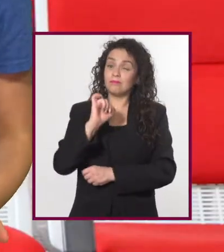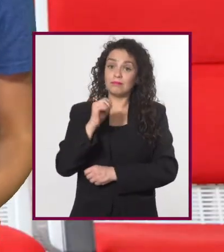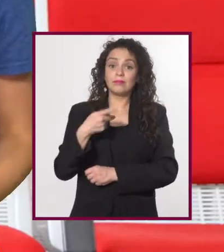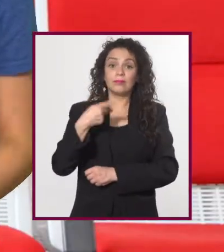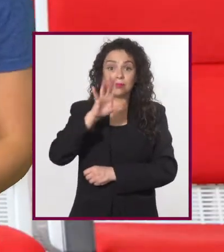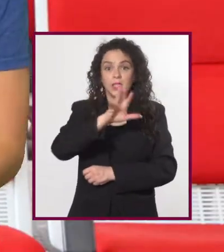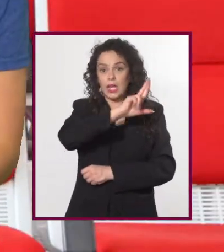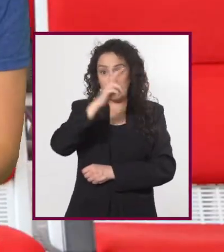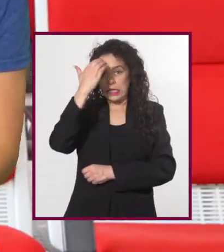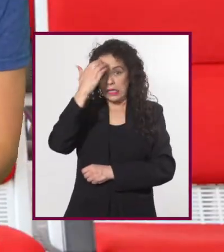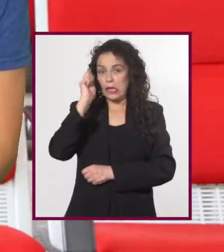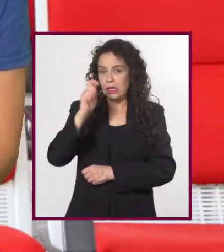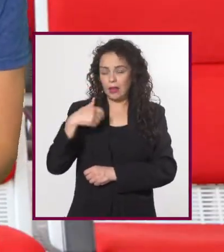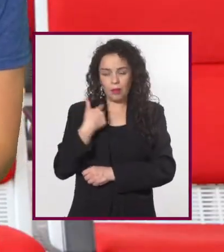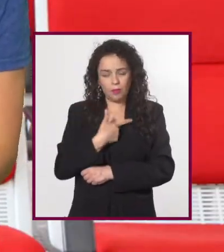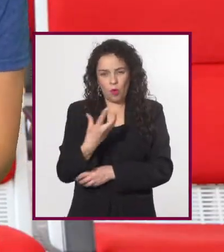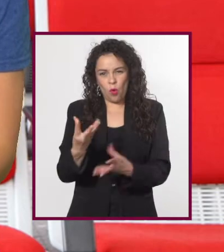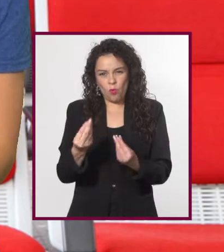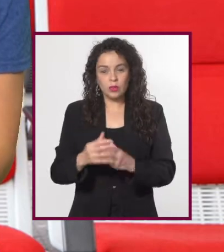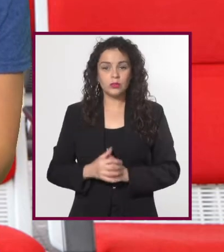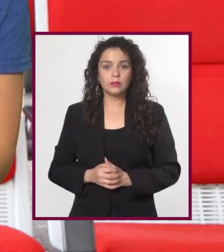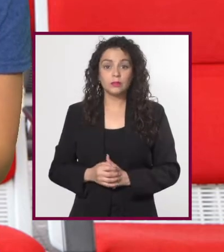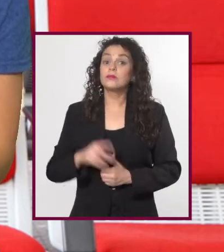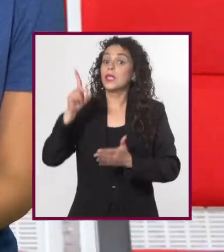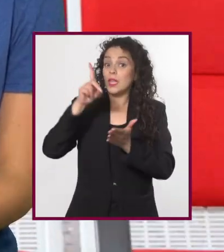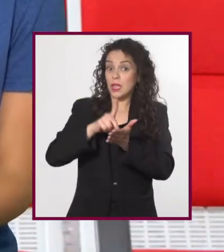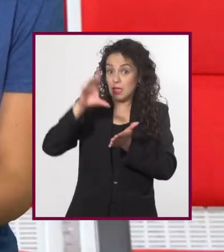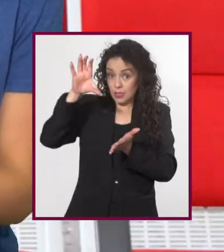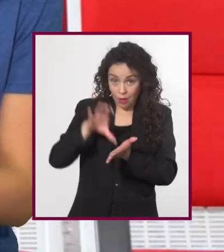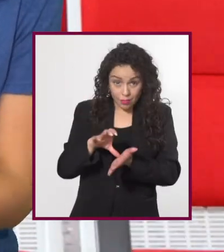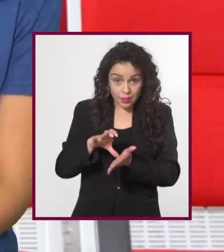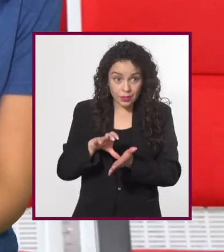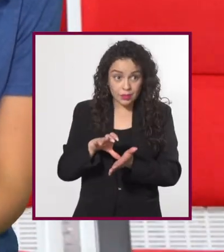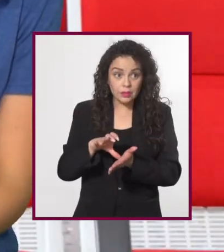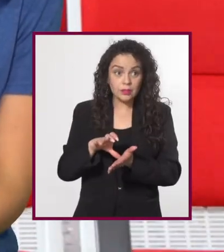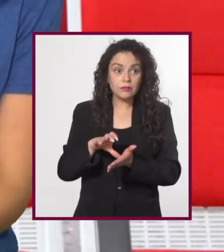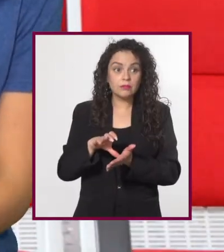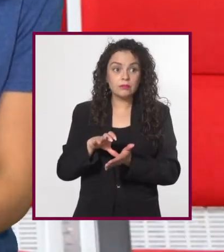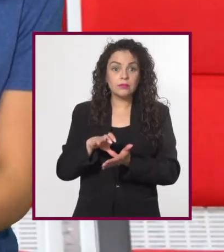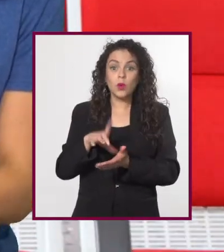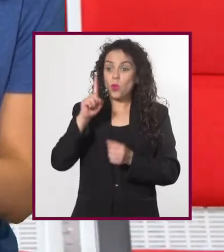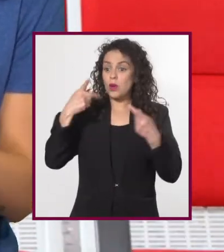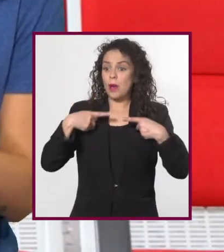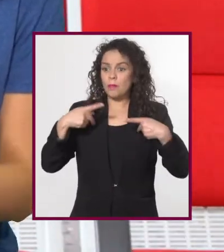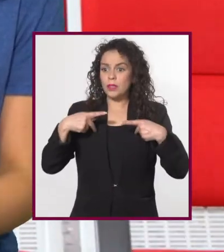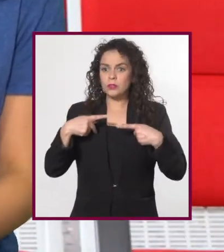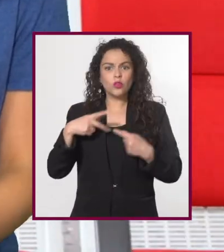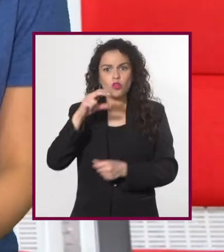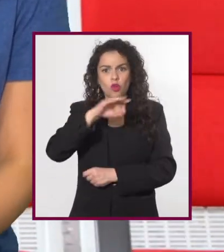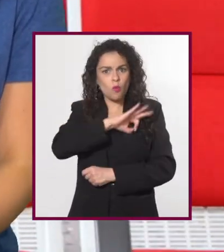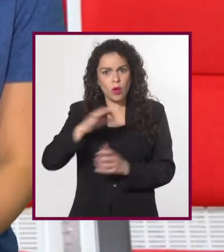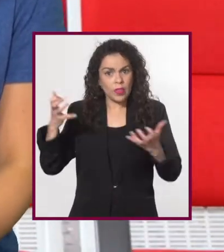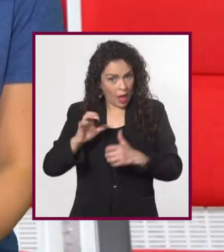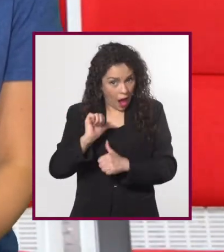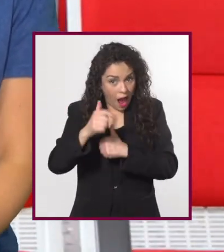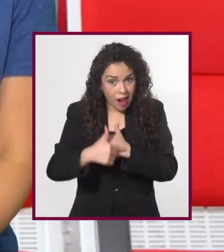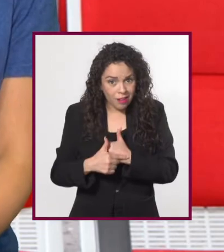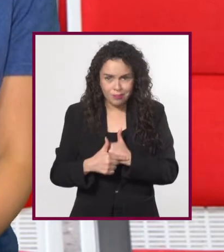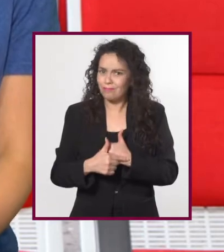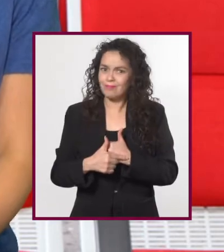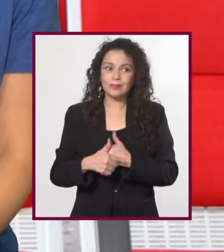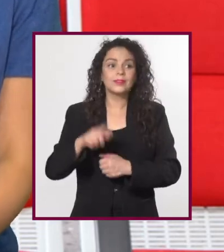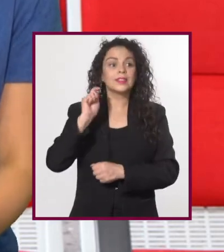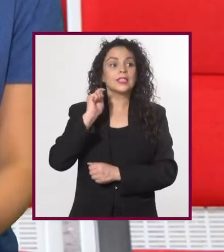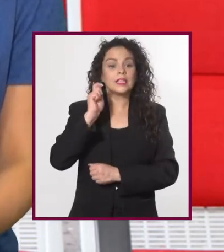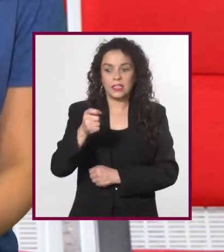para entonces reconocemos algo que me gusta mucho. ¿Qué? Que la discapacidad no se trata de la incapacidad de un individuo para hacer